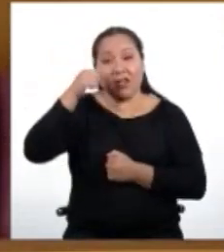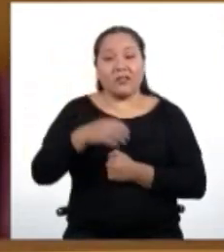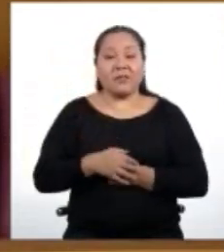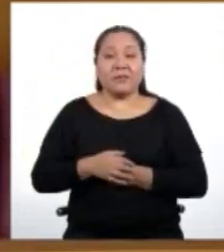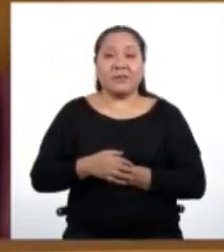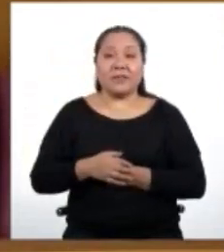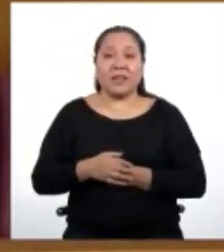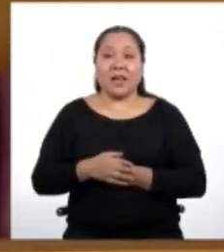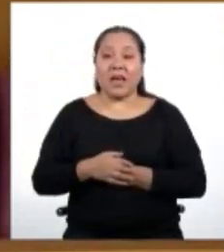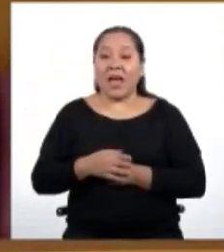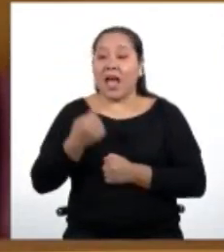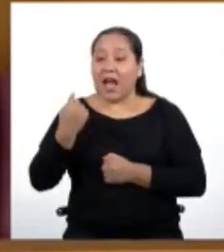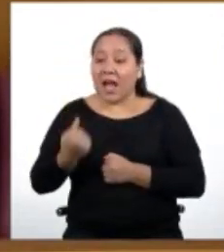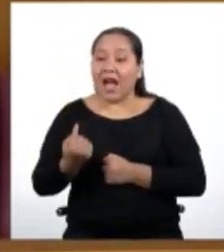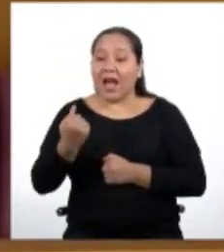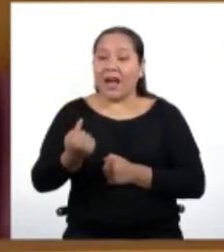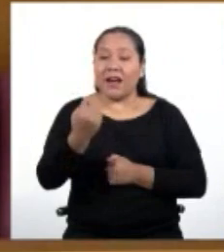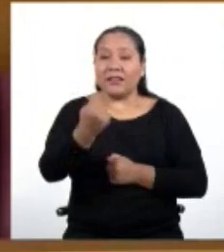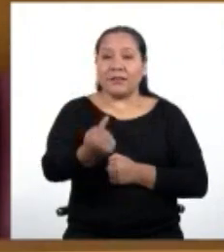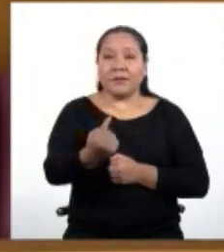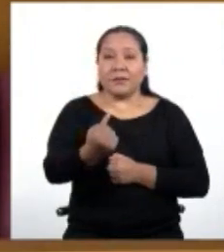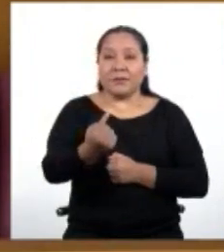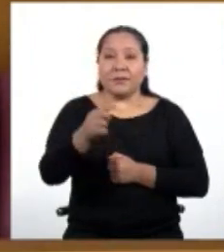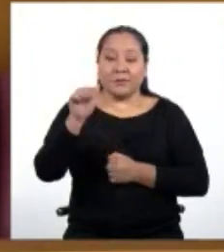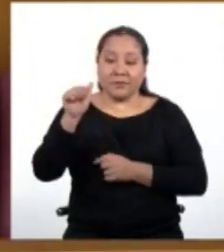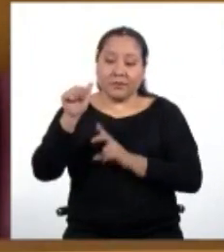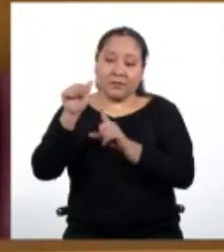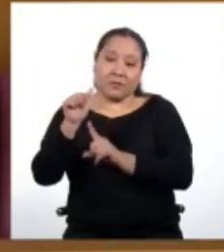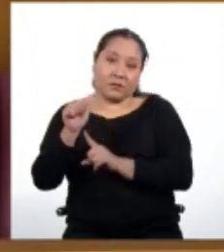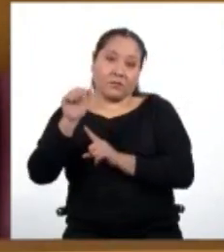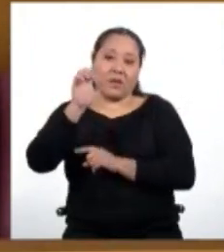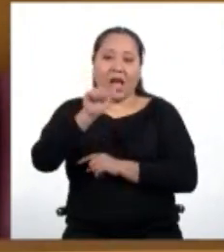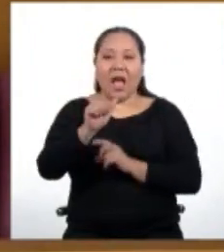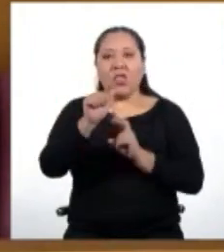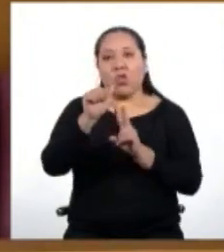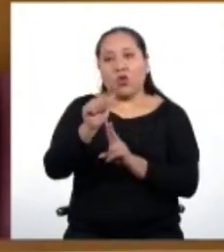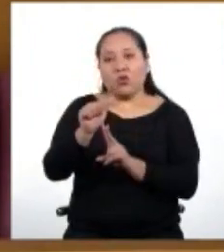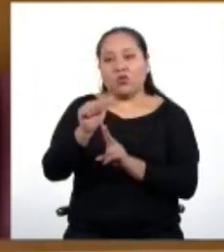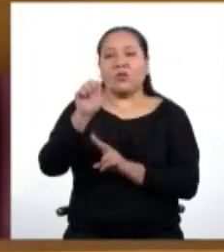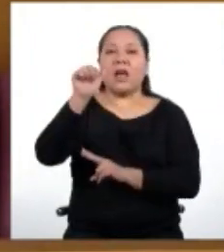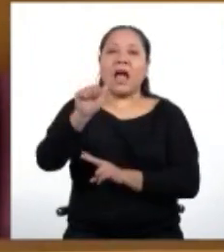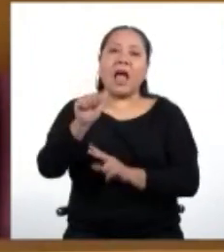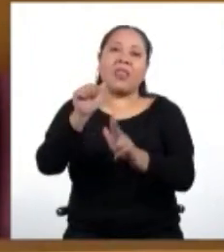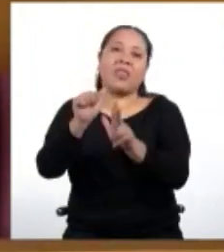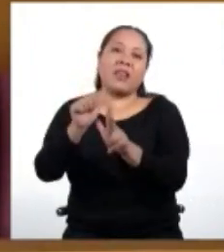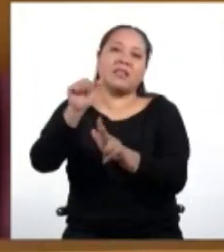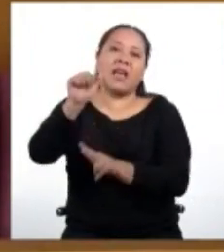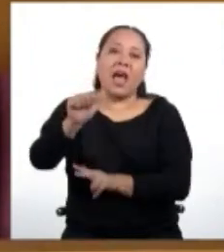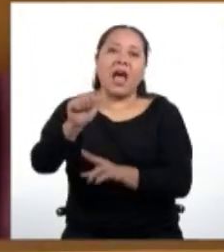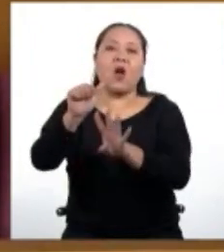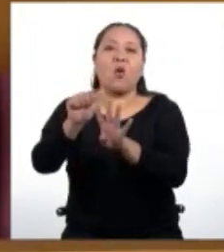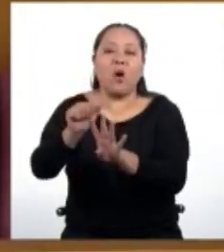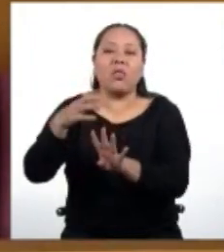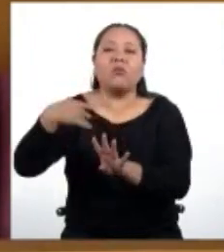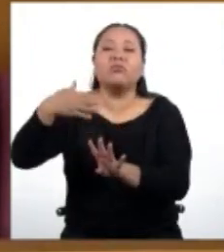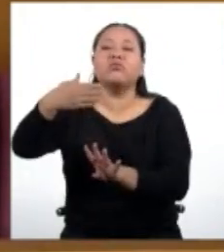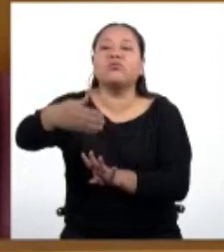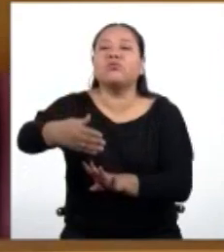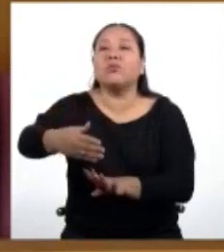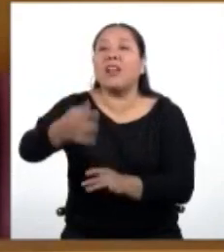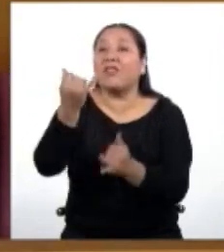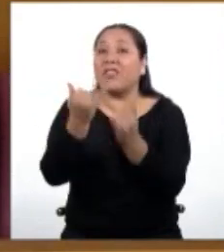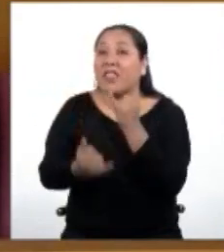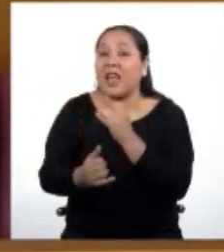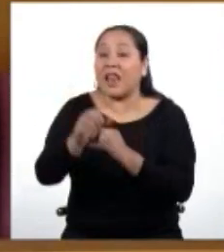denominamos a cada término de una sucesión como a1, a2 y así sucesivamente hasta llegar al término